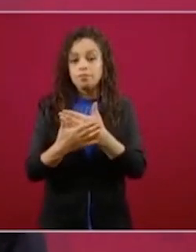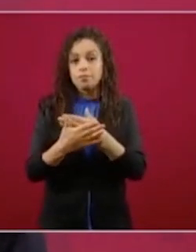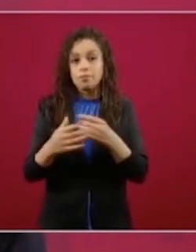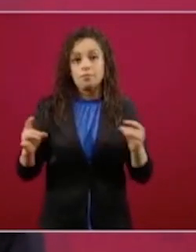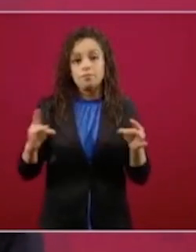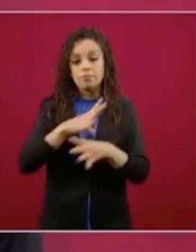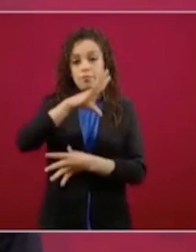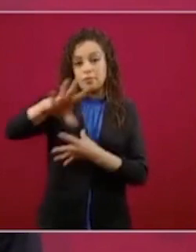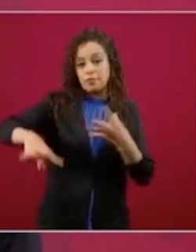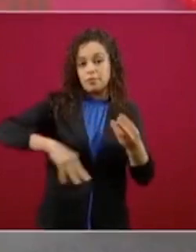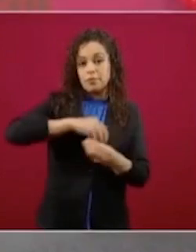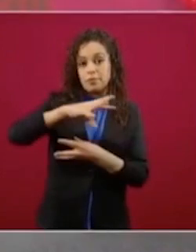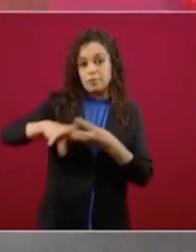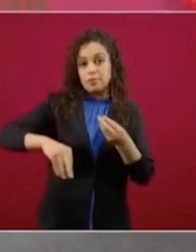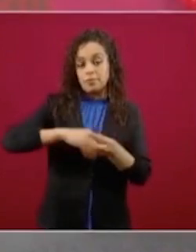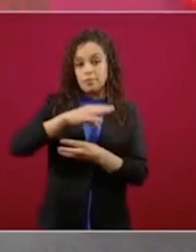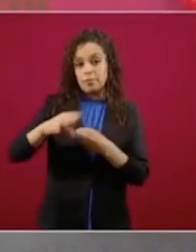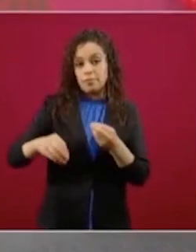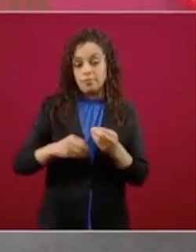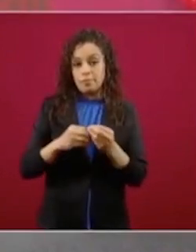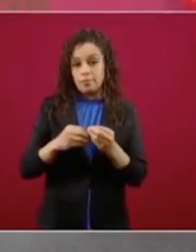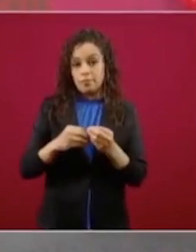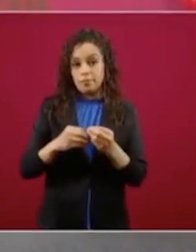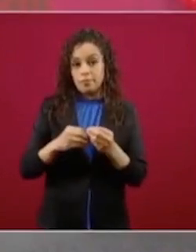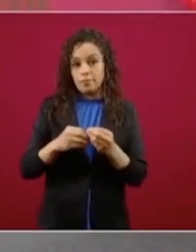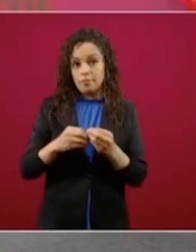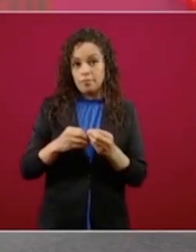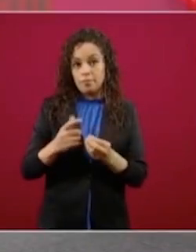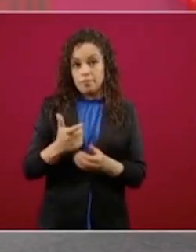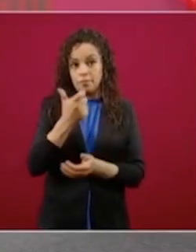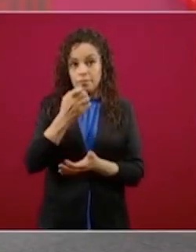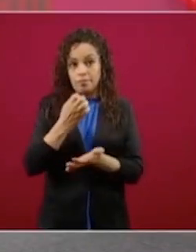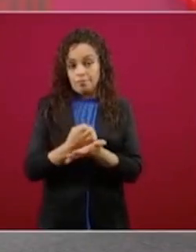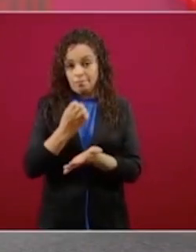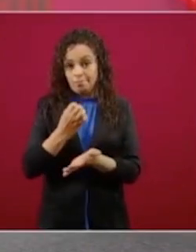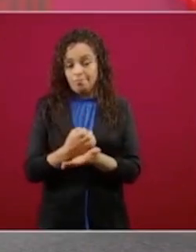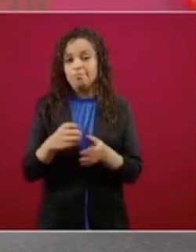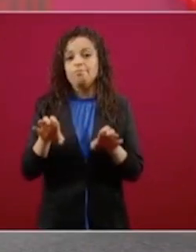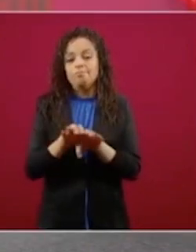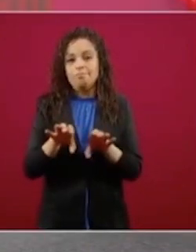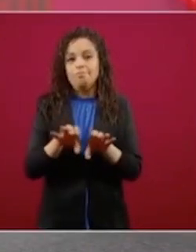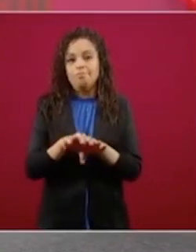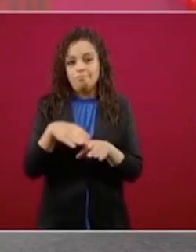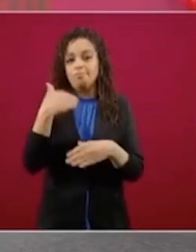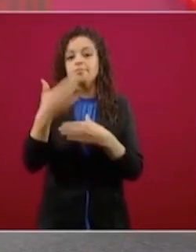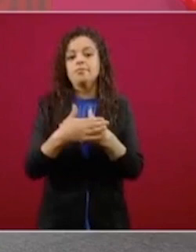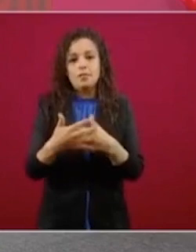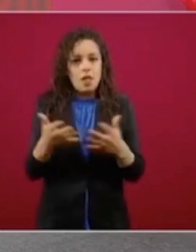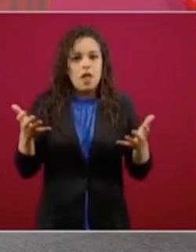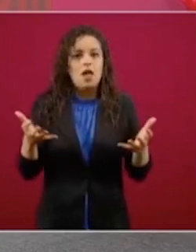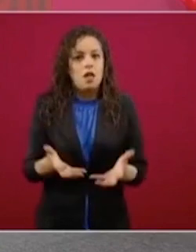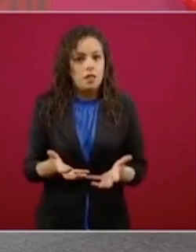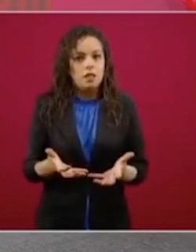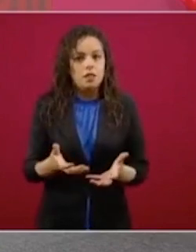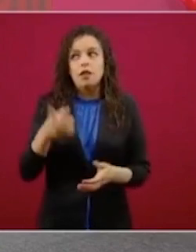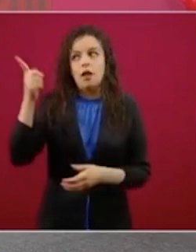sanitaria, la crisis económica, dándole